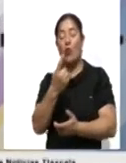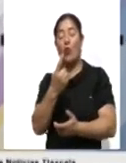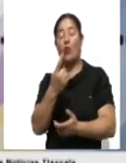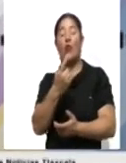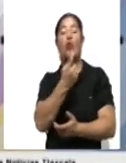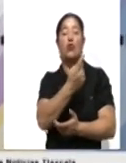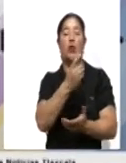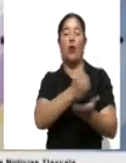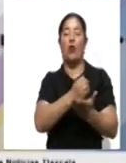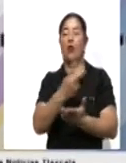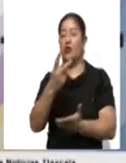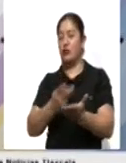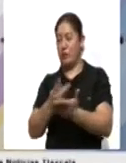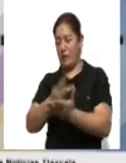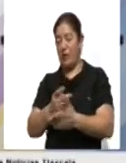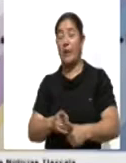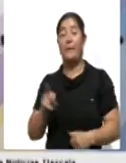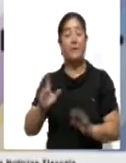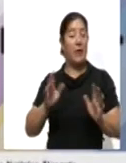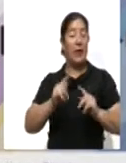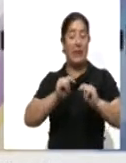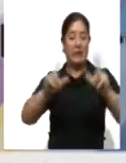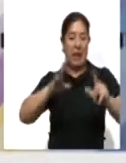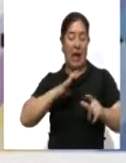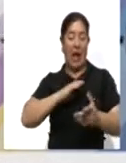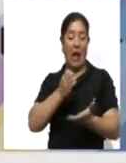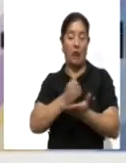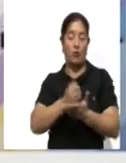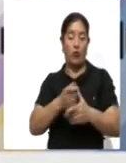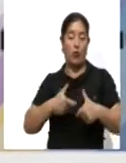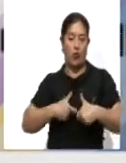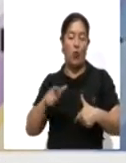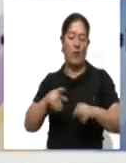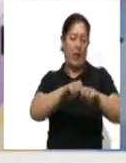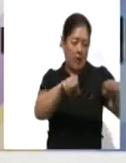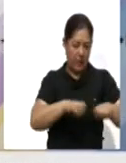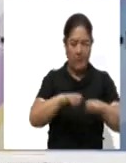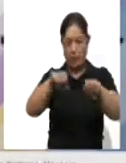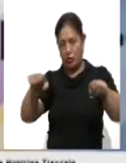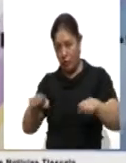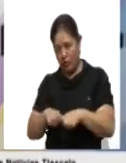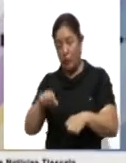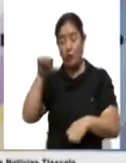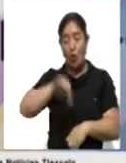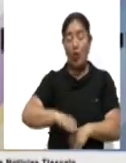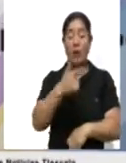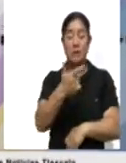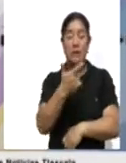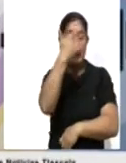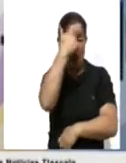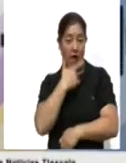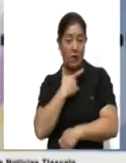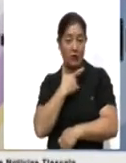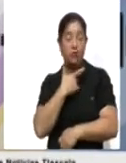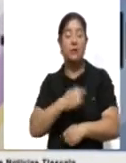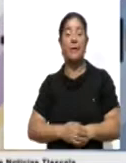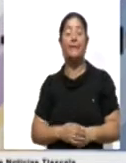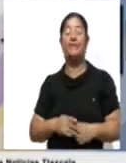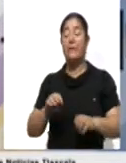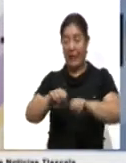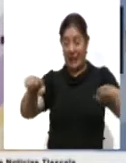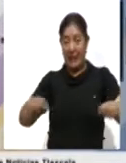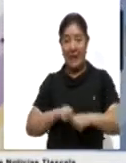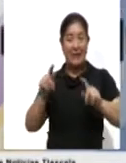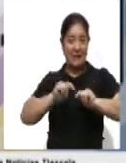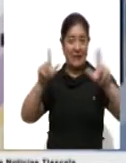que Tlaxcala buscará la medalla de oro y la modalidad por equipos. Este encuentro será hoy a las siete de la noche. El conjunto Tlaxcala está